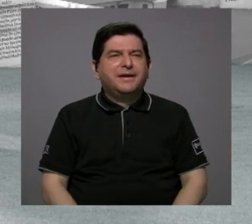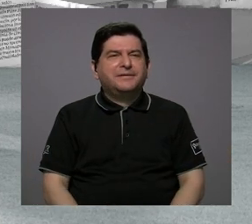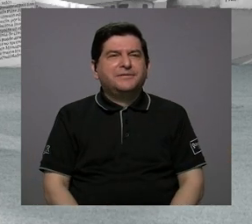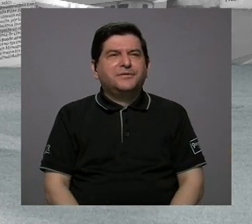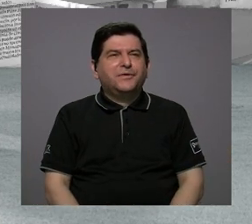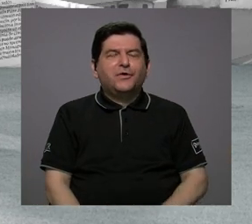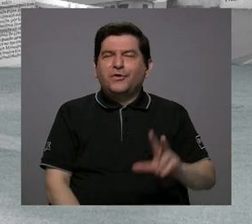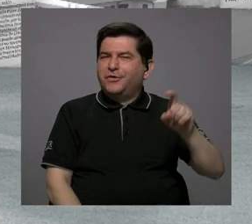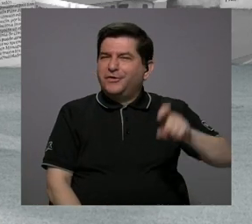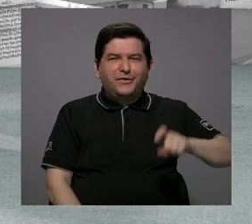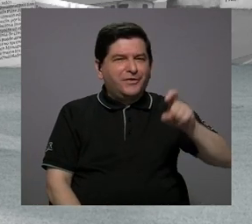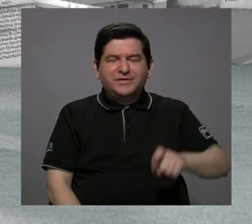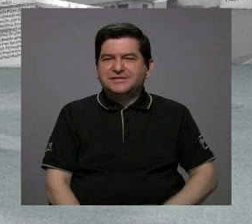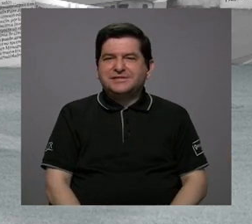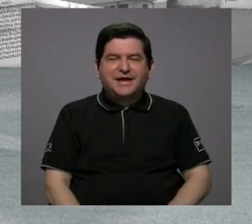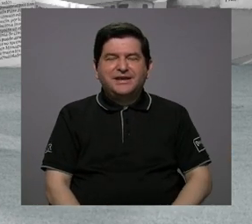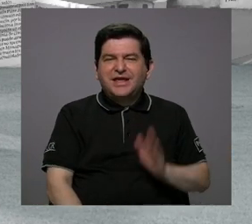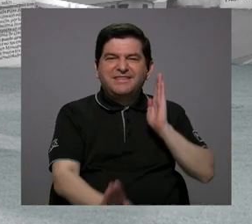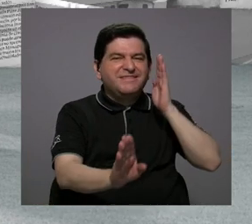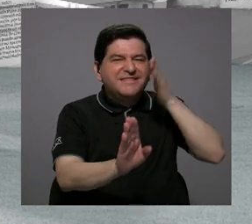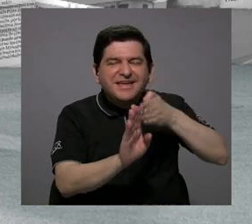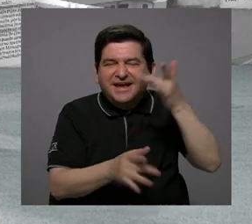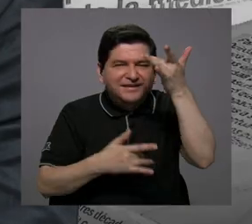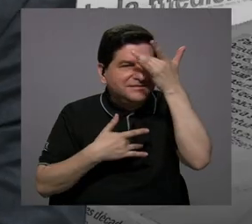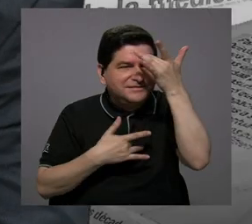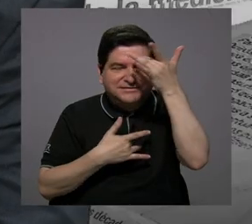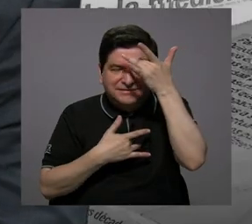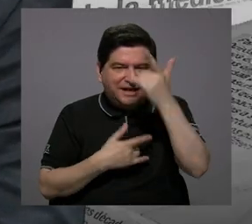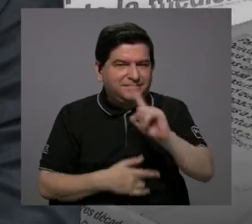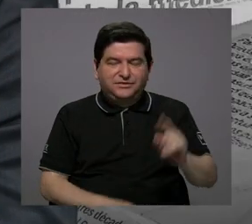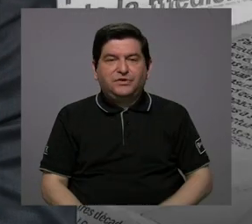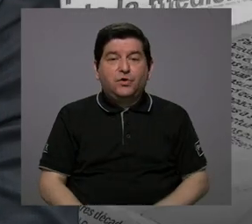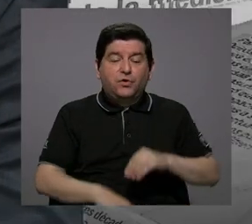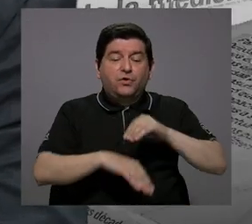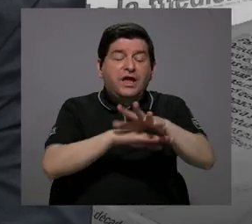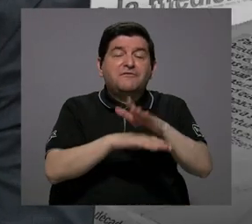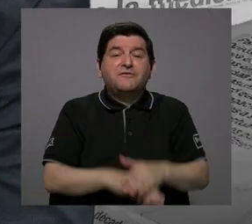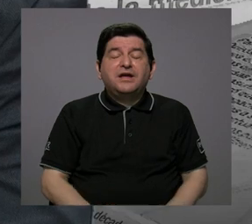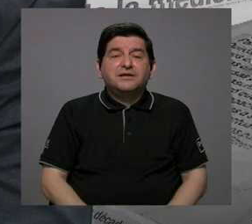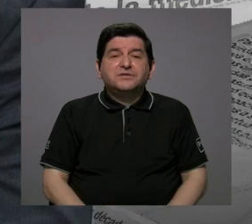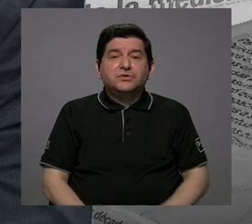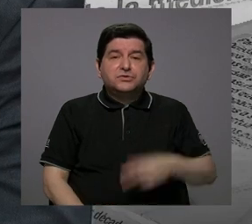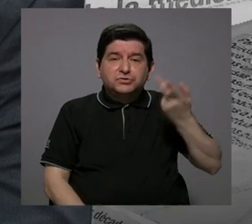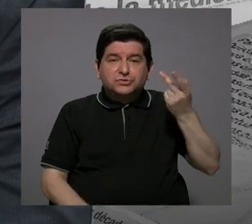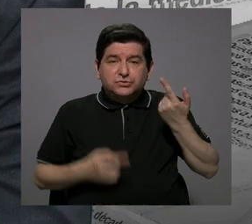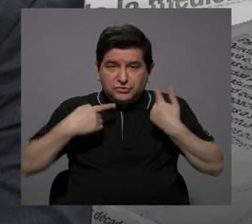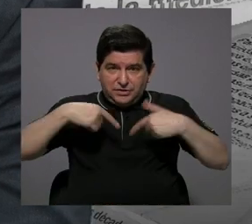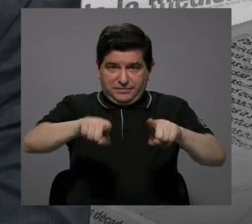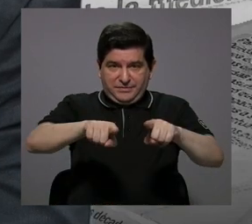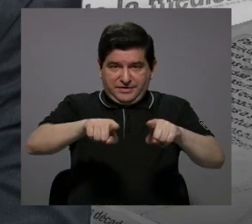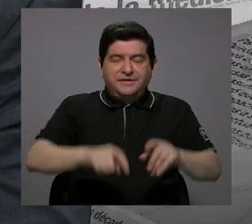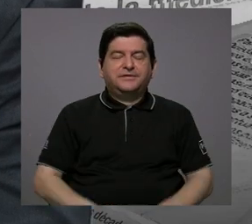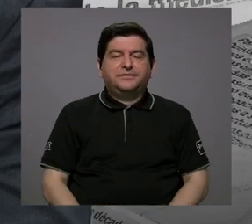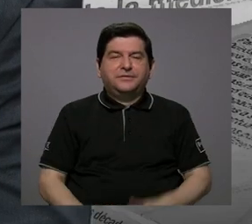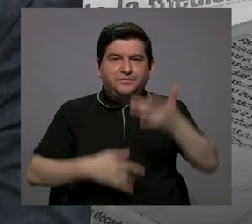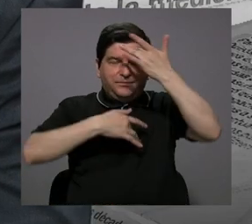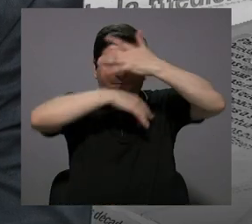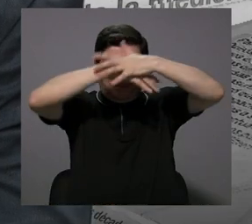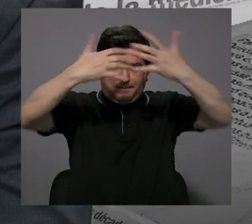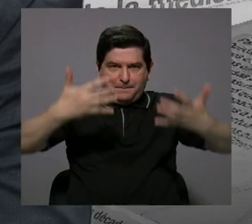la afectación directa de la enfermedad, sino los efectos colaterales. En pandemia,